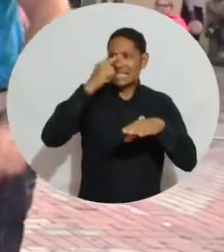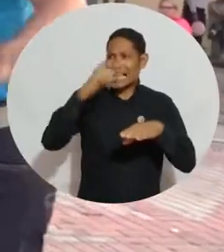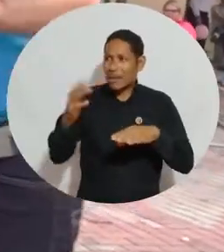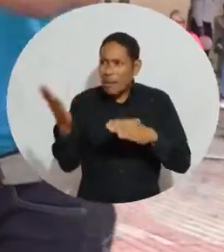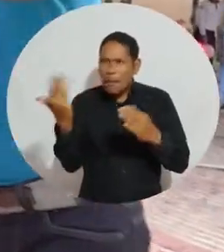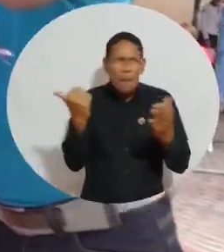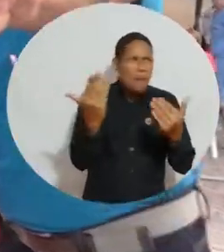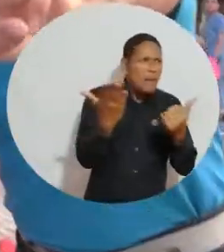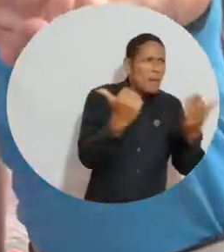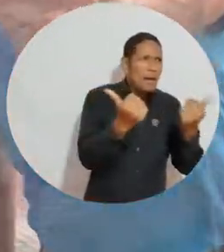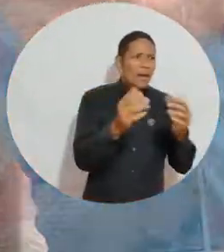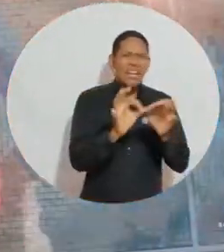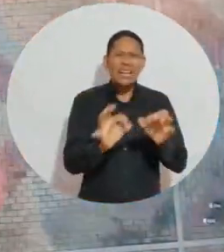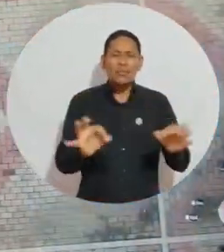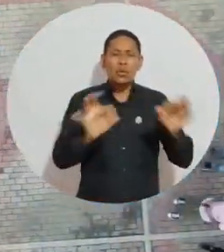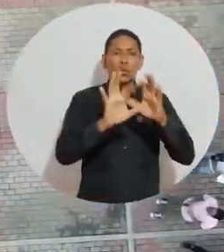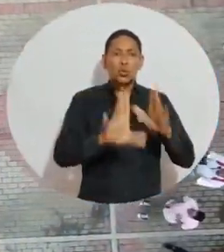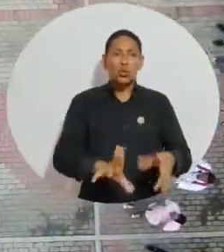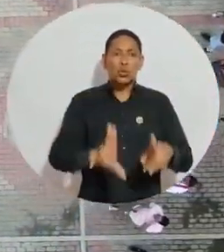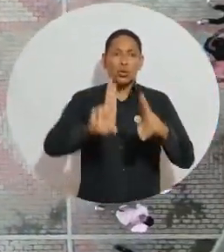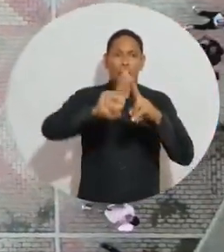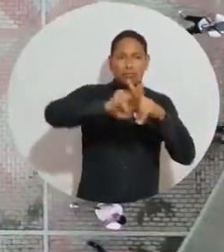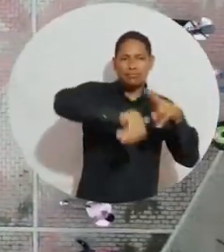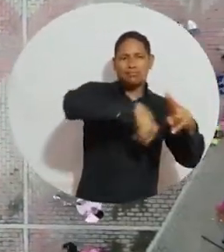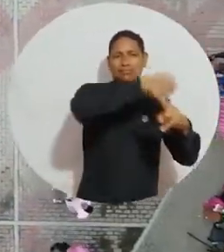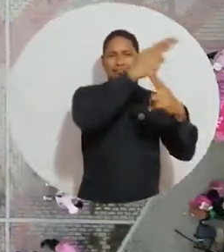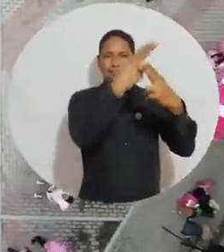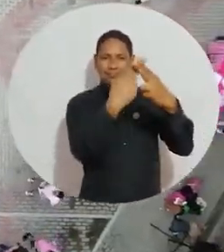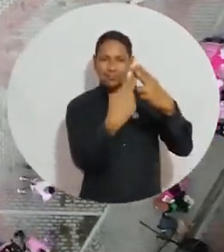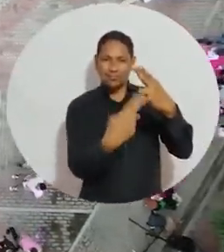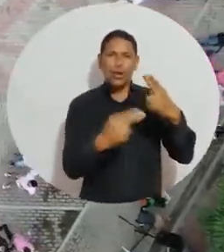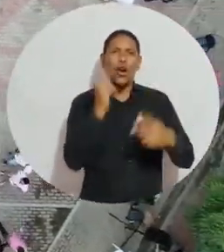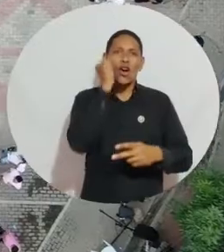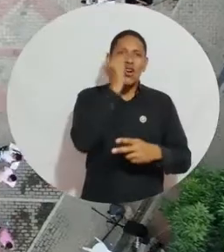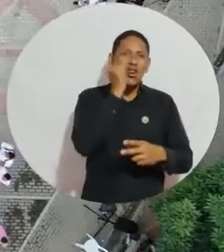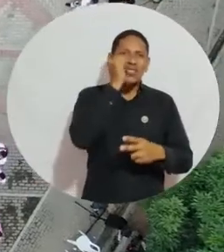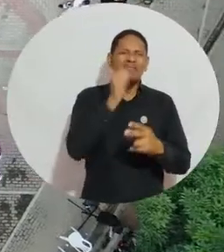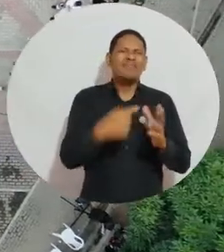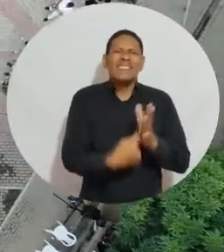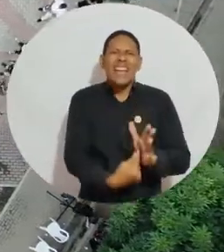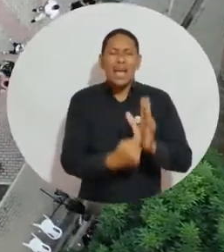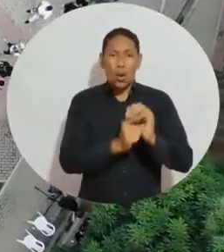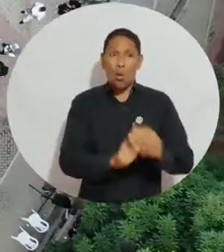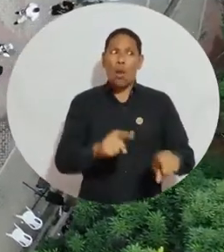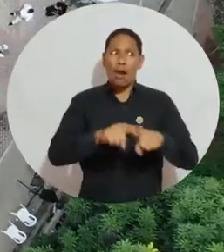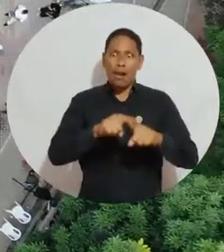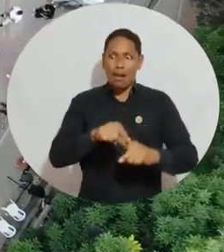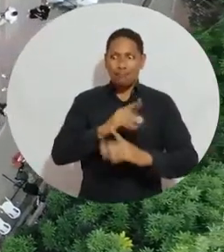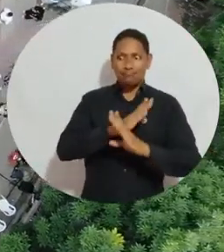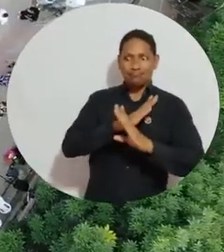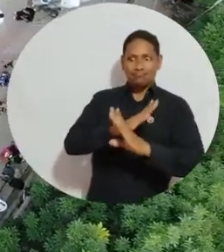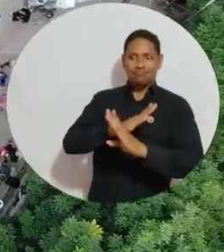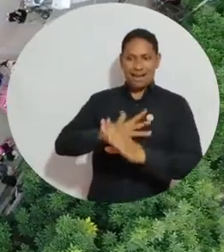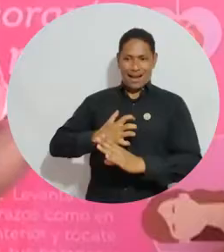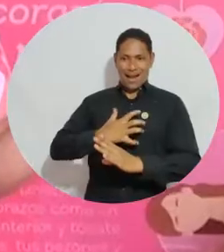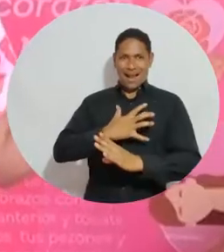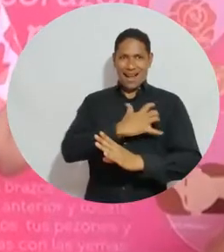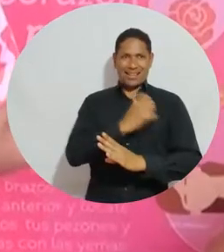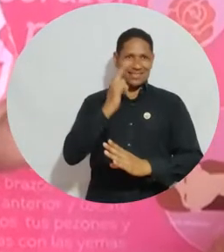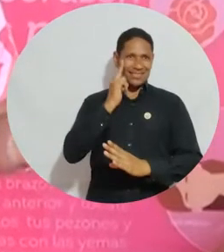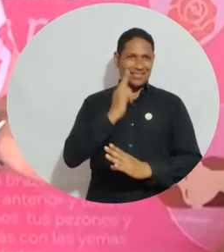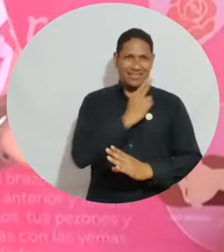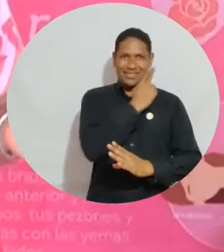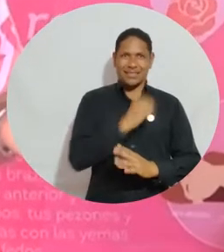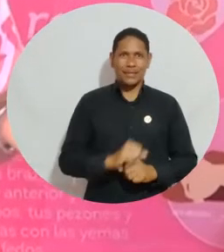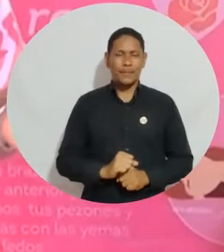población samaria para conformar el lazo rosado, que simboliza la campaña contra el cáncer de mama a nivel mundial. La